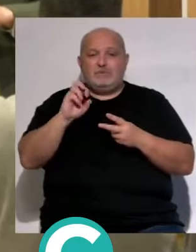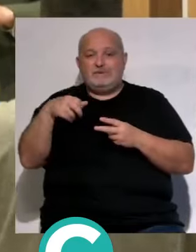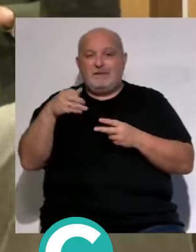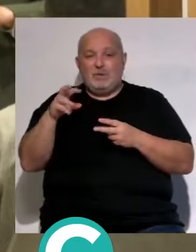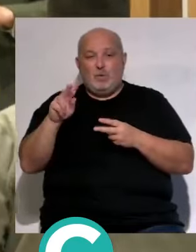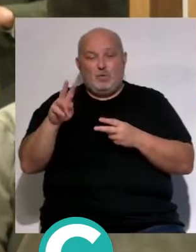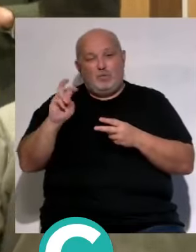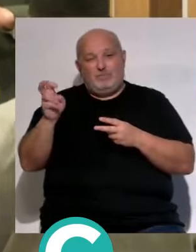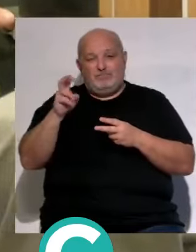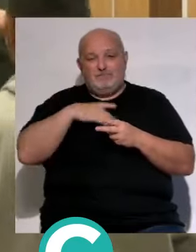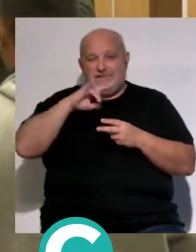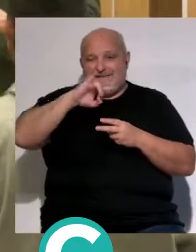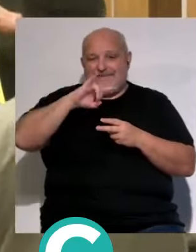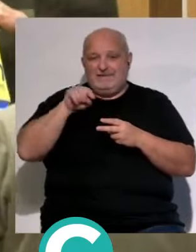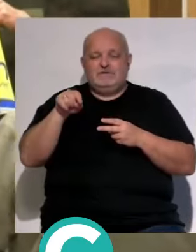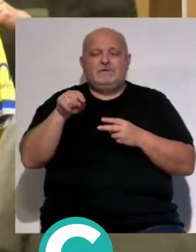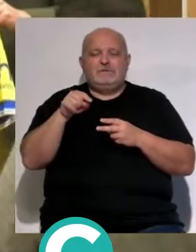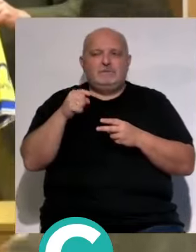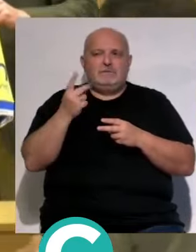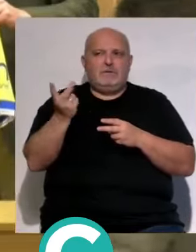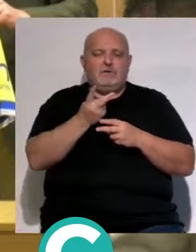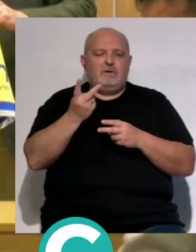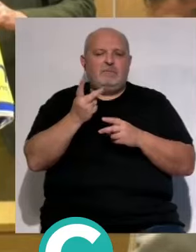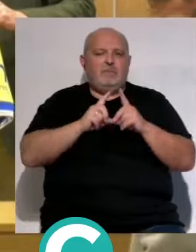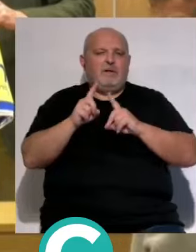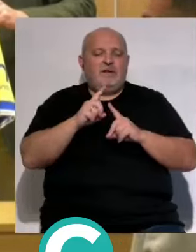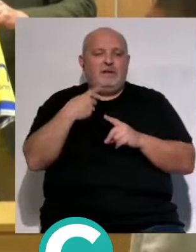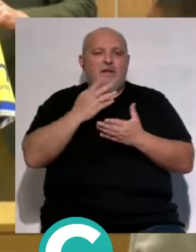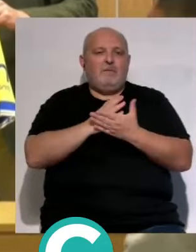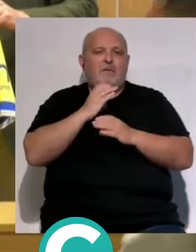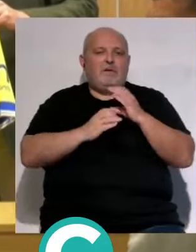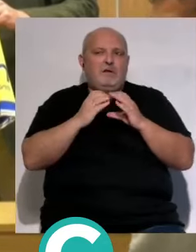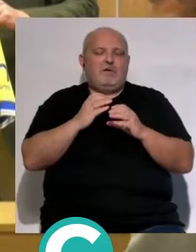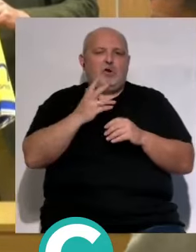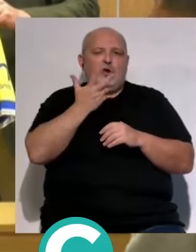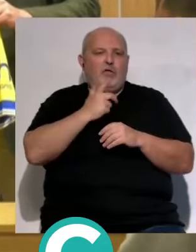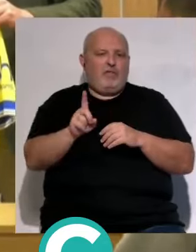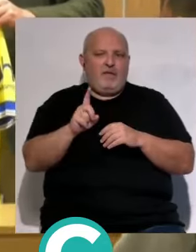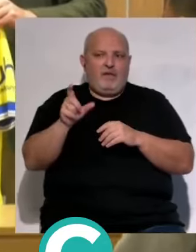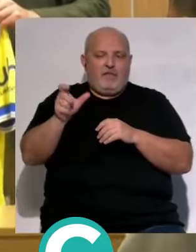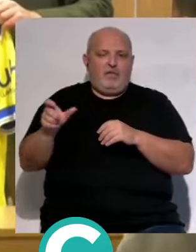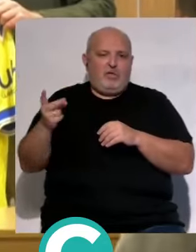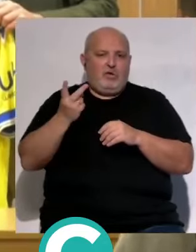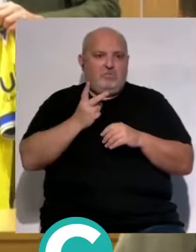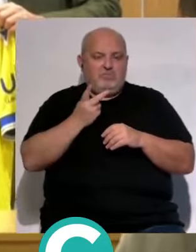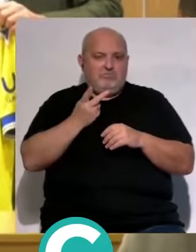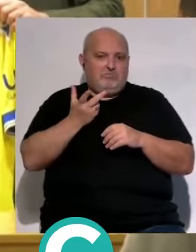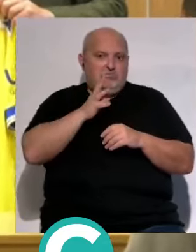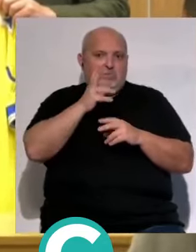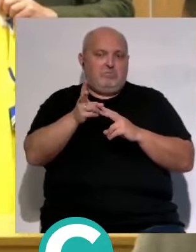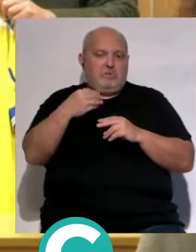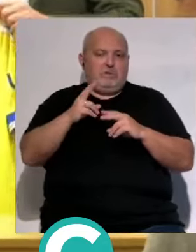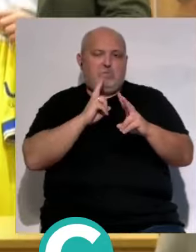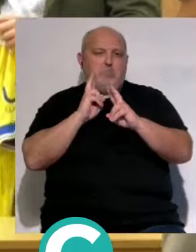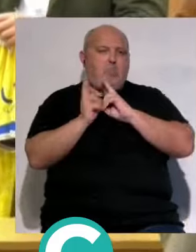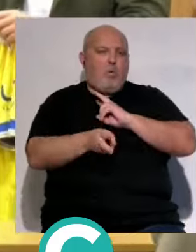demostrarían los buenos futbolistas que son que el problema que teníamos los medios de comunicación es que desconocíamos a los jugadores bueno pues ahí